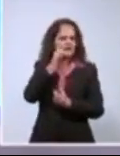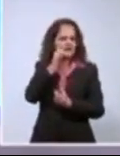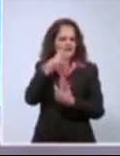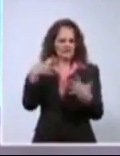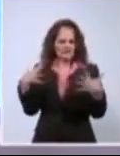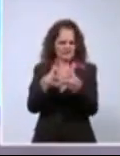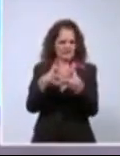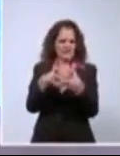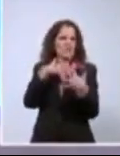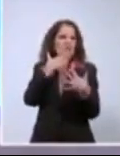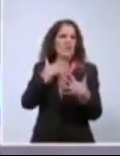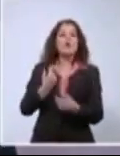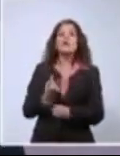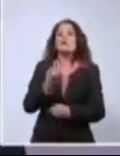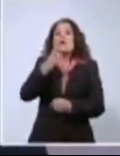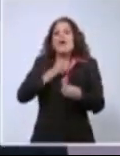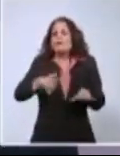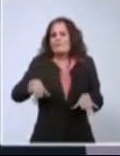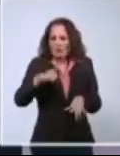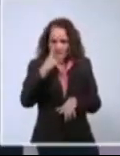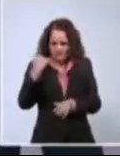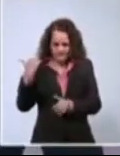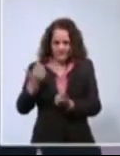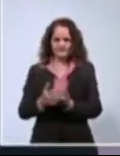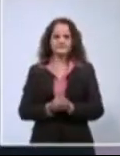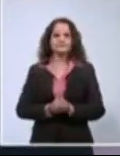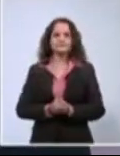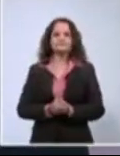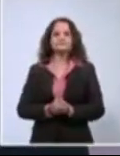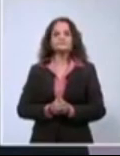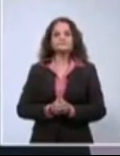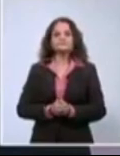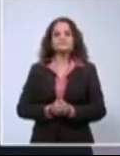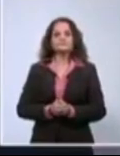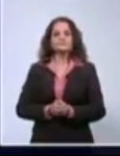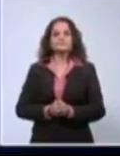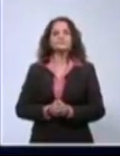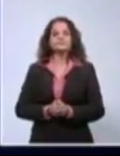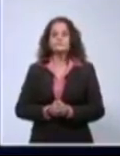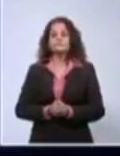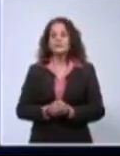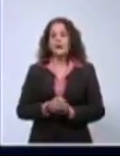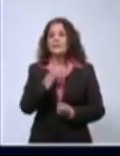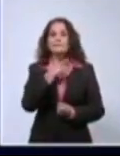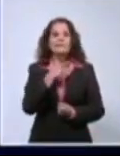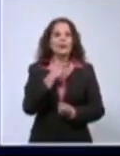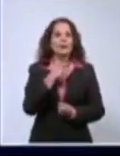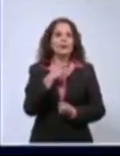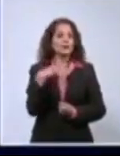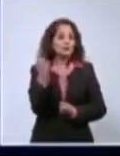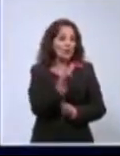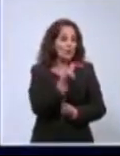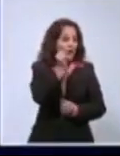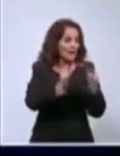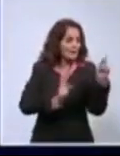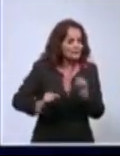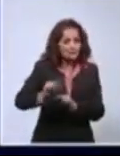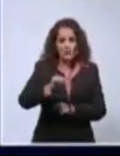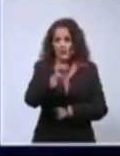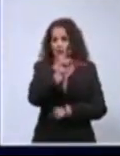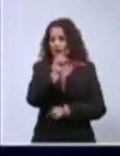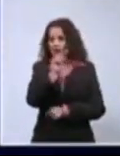solo un ejemplo entre tantos. Vamos a ver. Para mí todo el que ha dado algo en contra del régimen totalitario